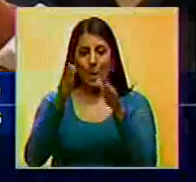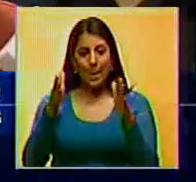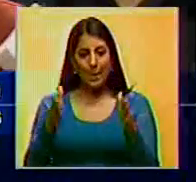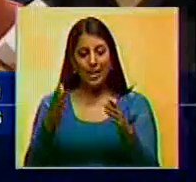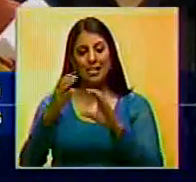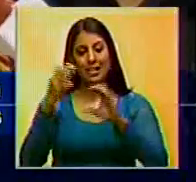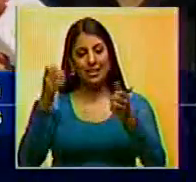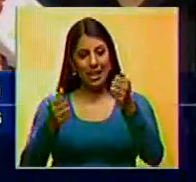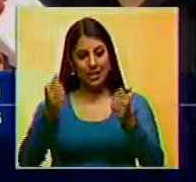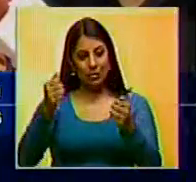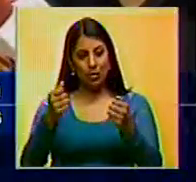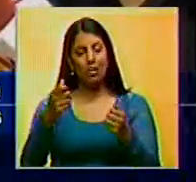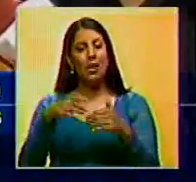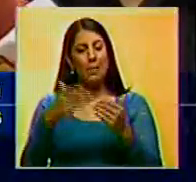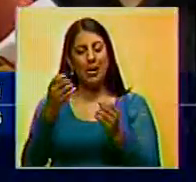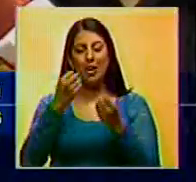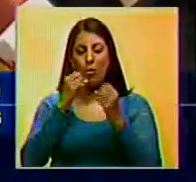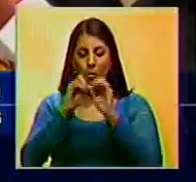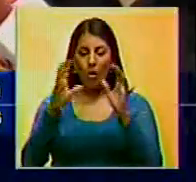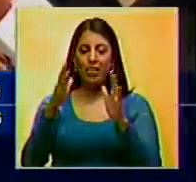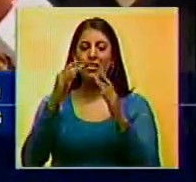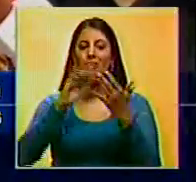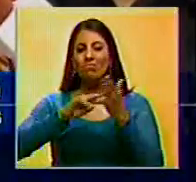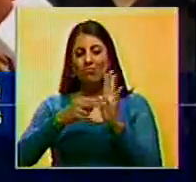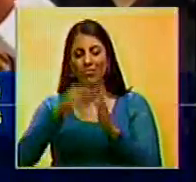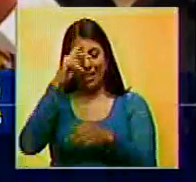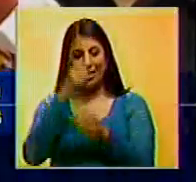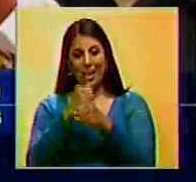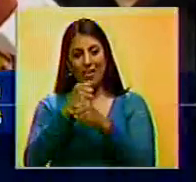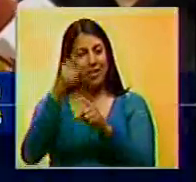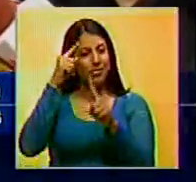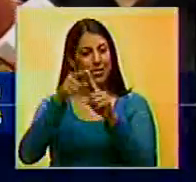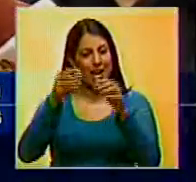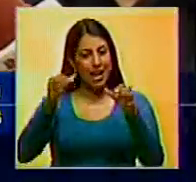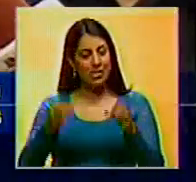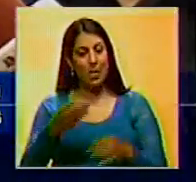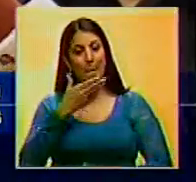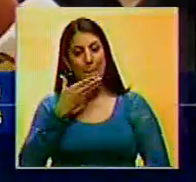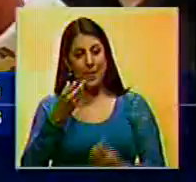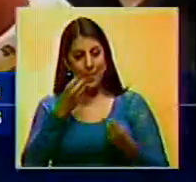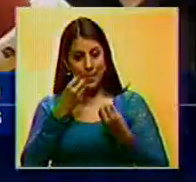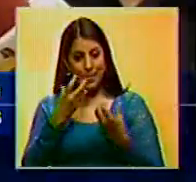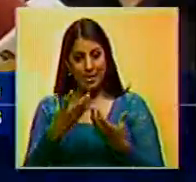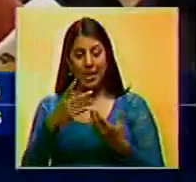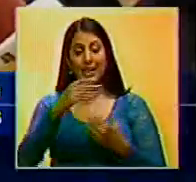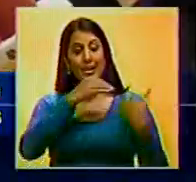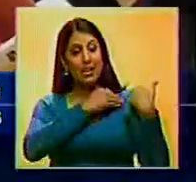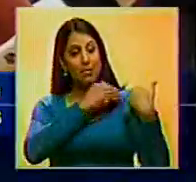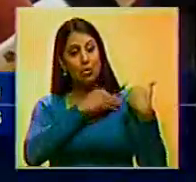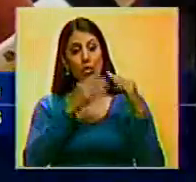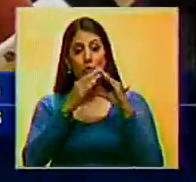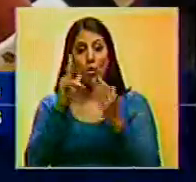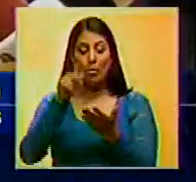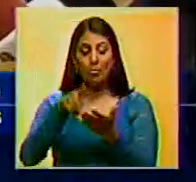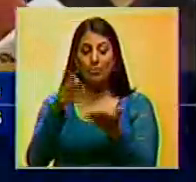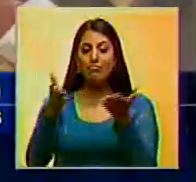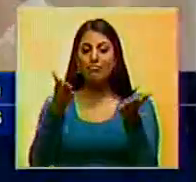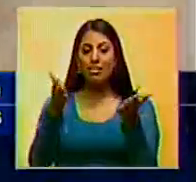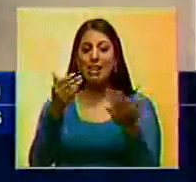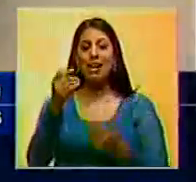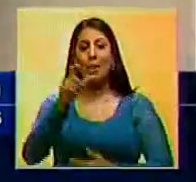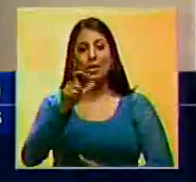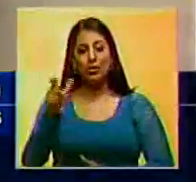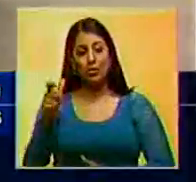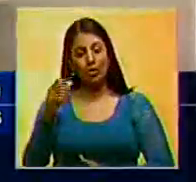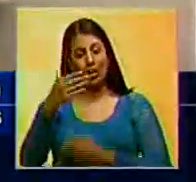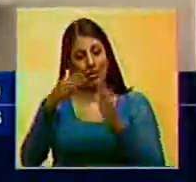con transportistas para definir un nuevo método de trabajo a fin de garantizar mayor eficiencia y responsabilidad en la prestación del servicio a